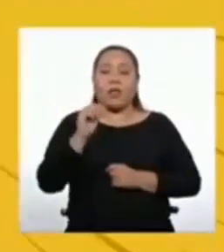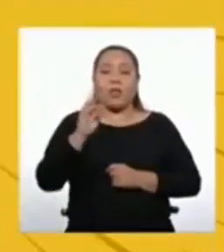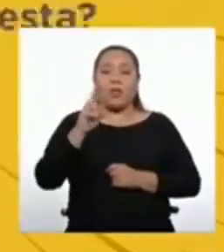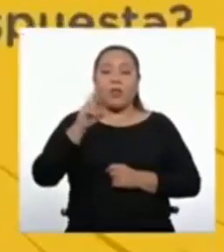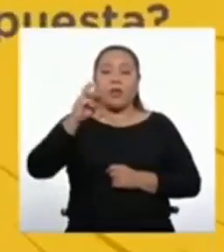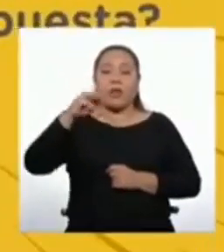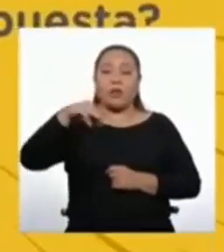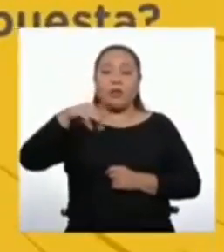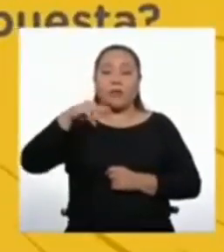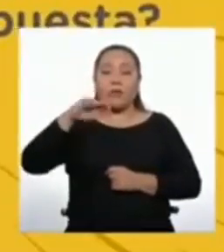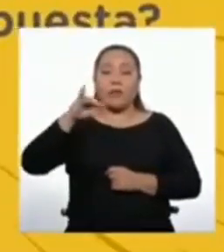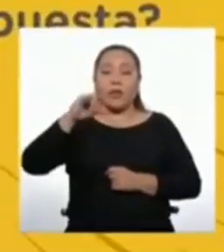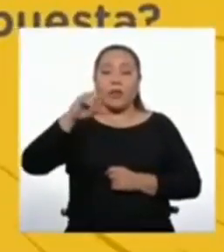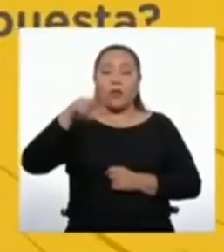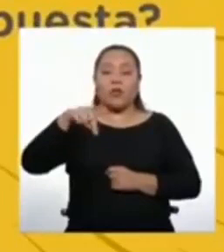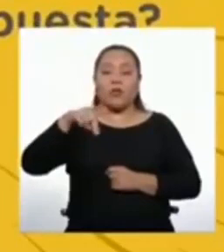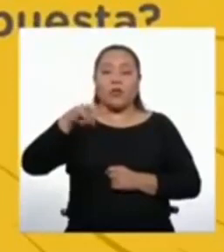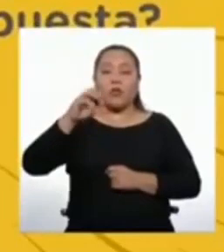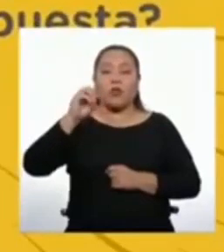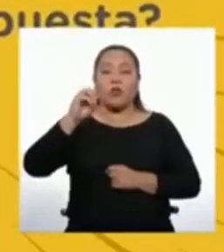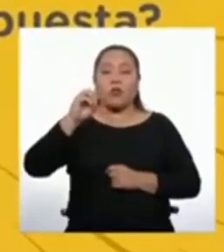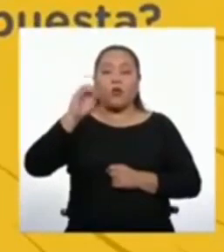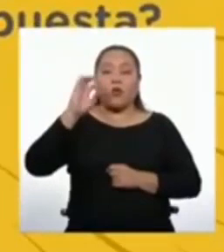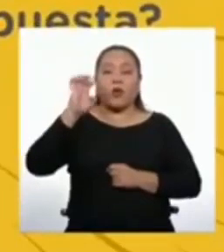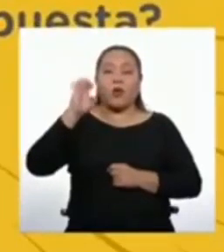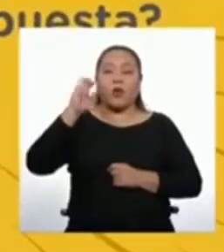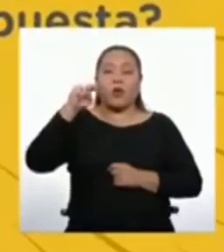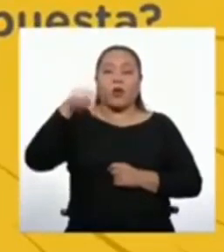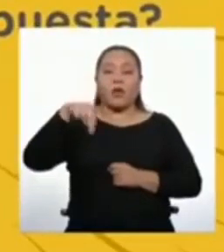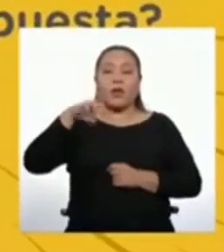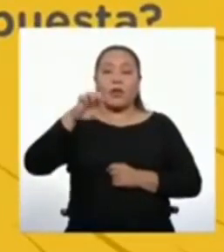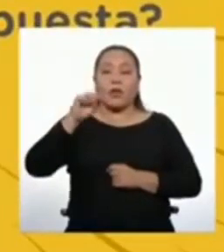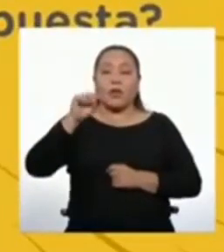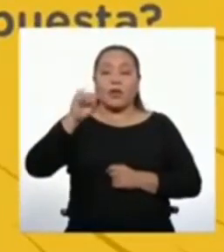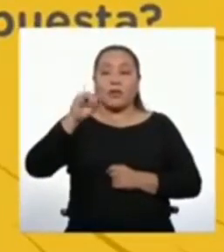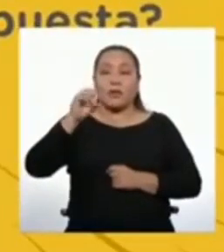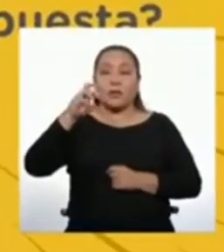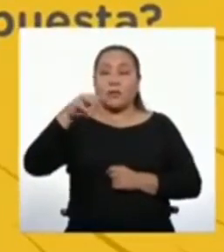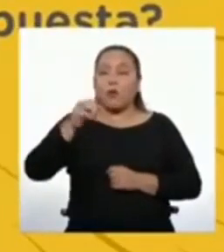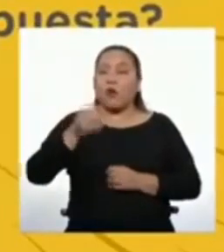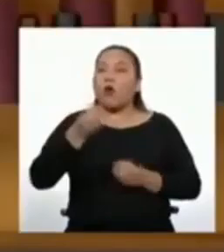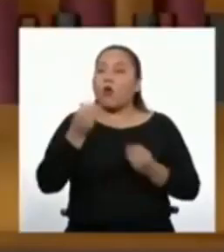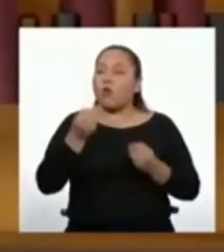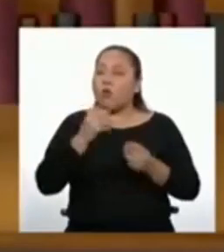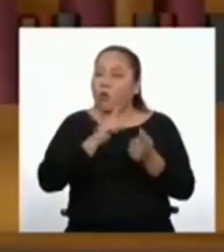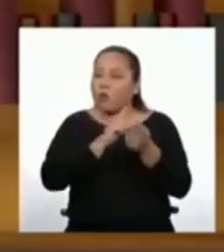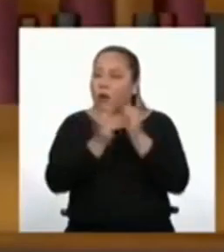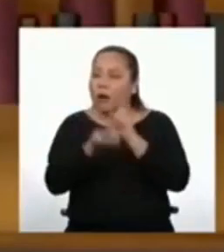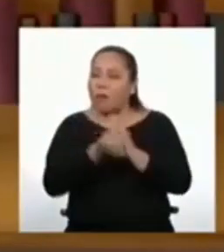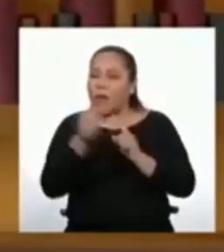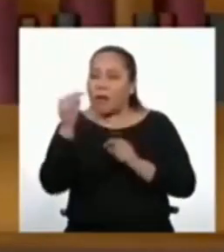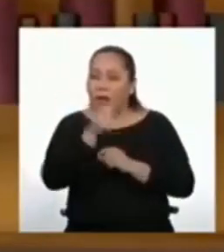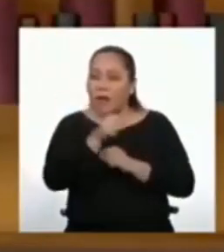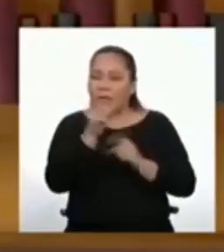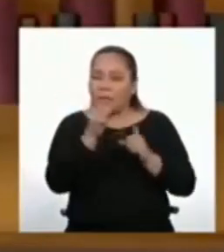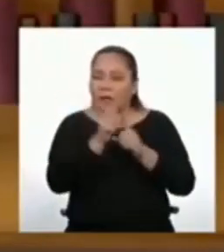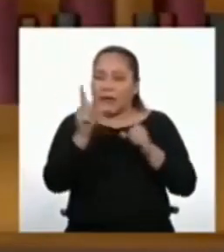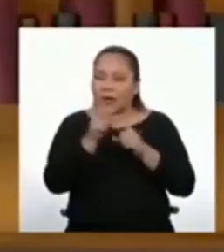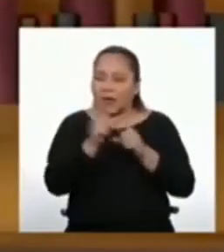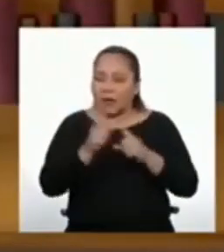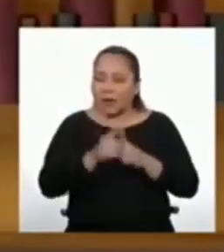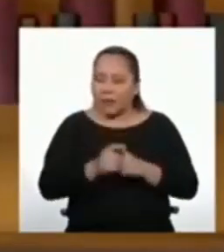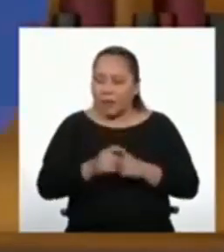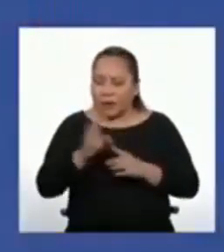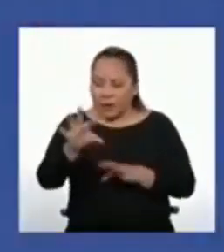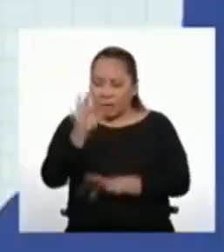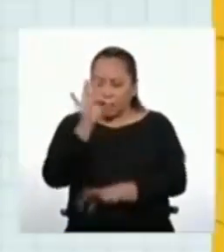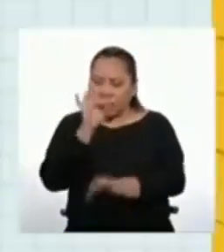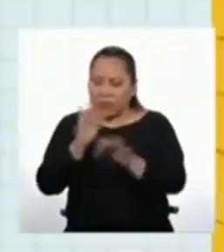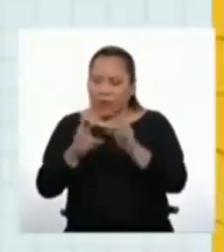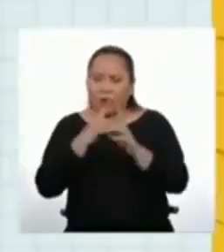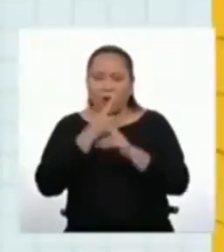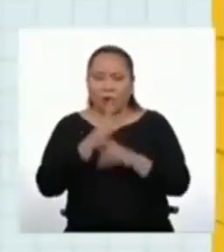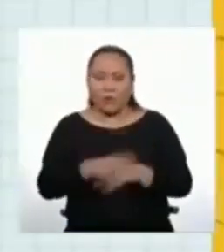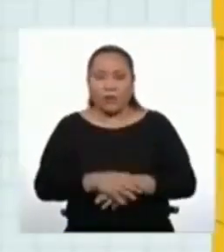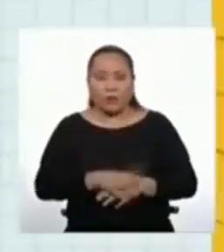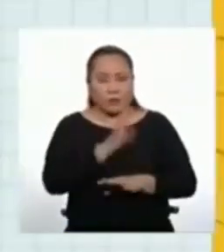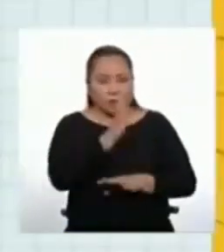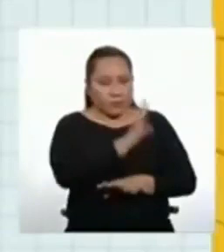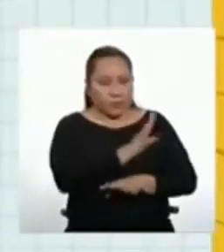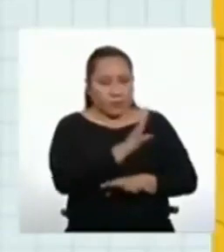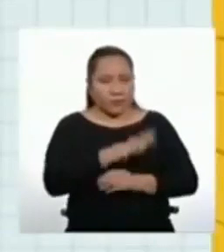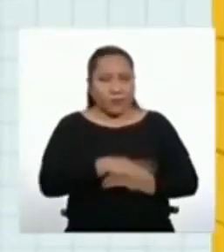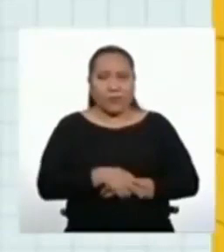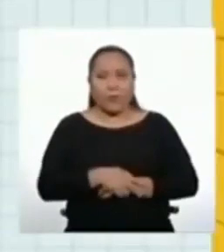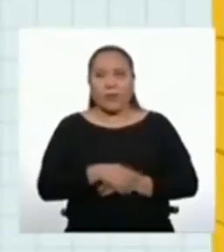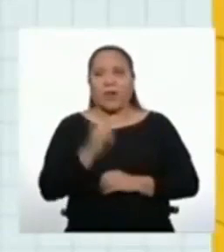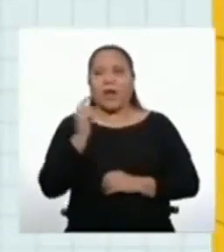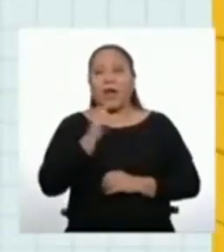progresión. ¿Con qué números debo reemplazar esas letras para obtener la respuesta? Pues, a eso estamos yendo. En